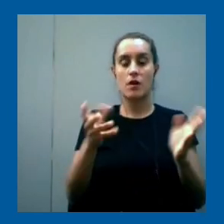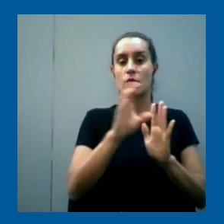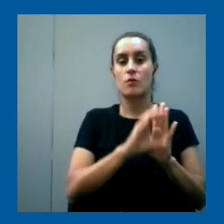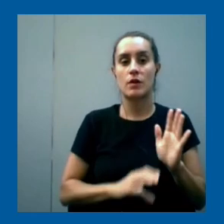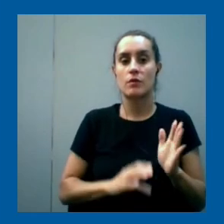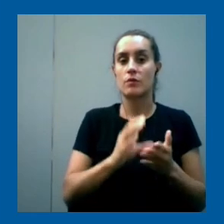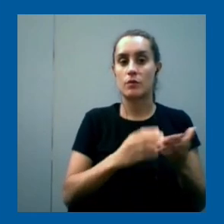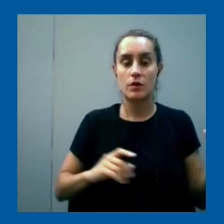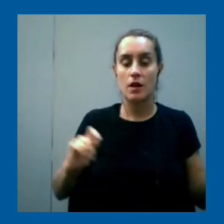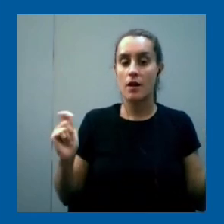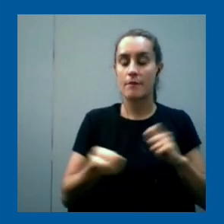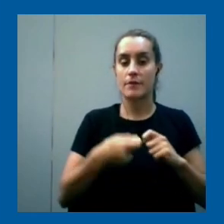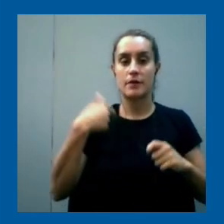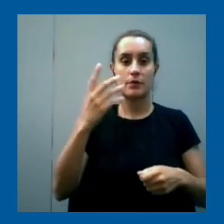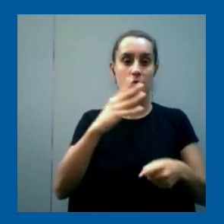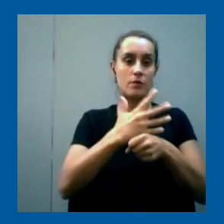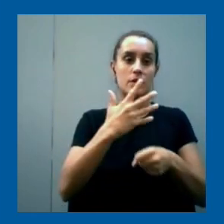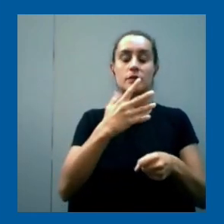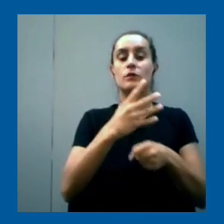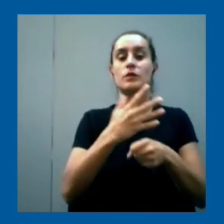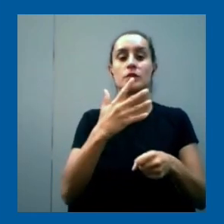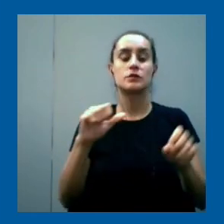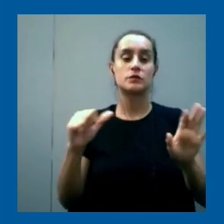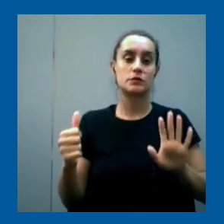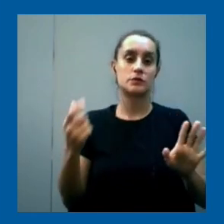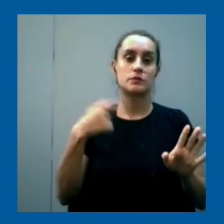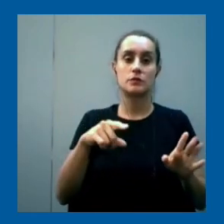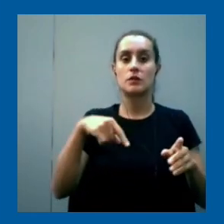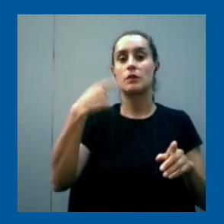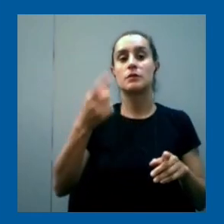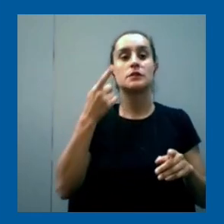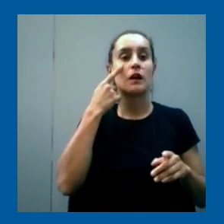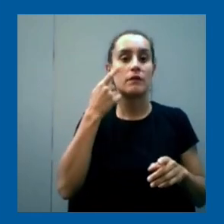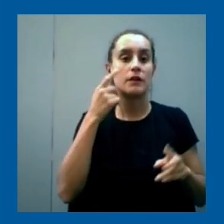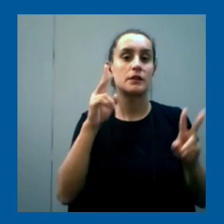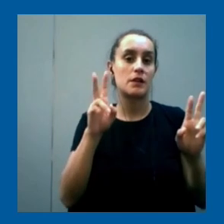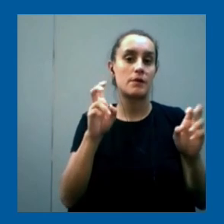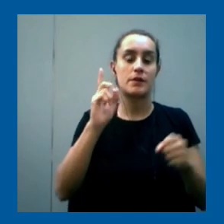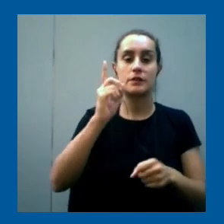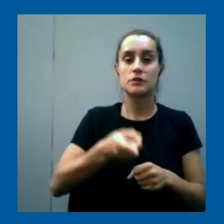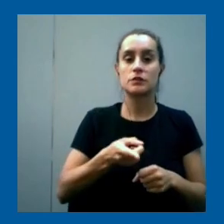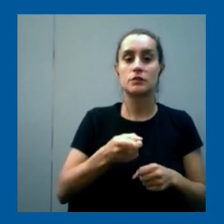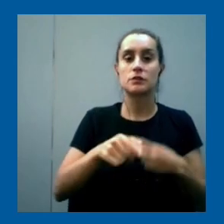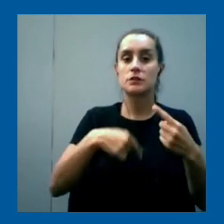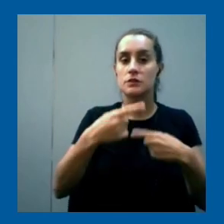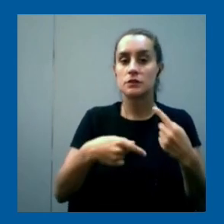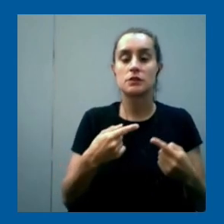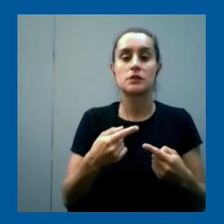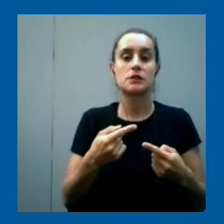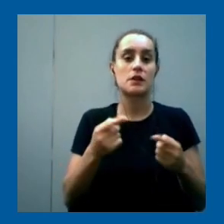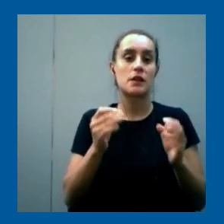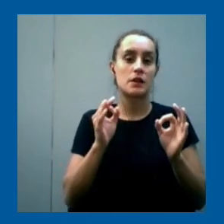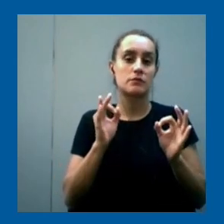del bachillerato se planteará y se revisará y se tomará la decisión de si se deja un espacio curricular específico para la ciencia de la